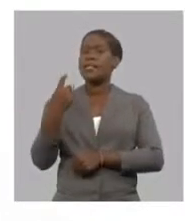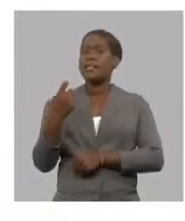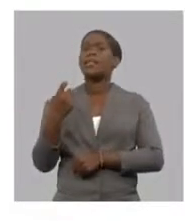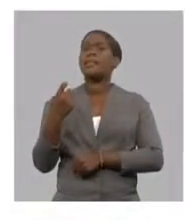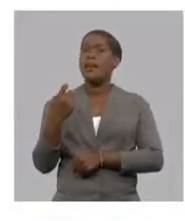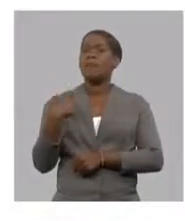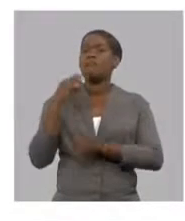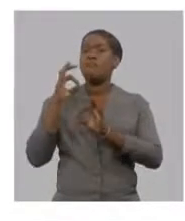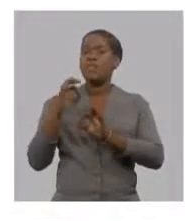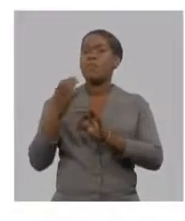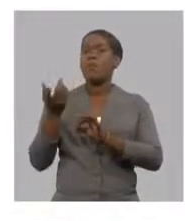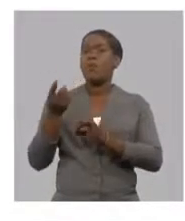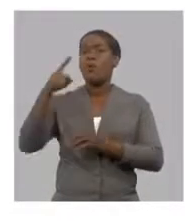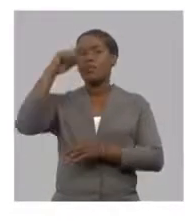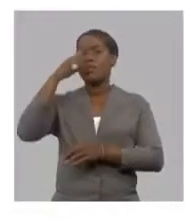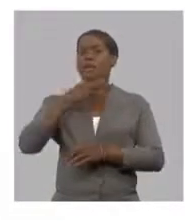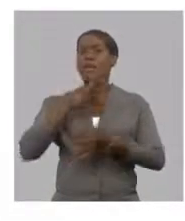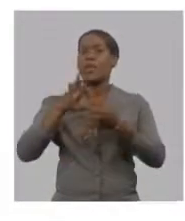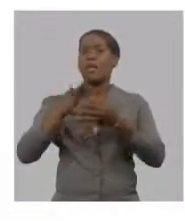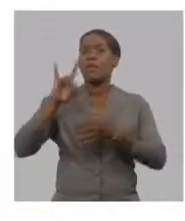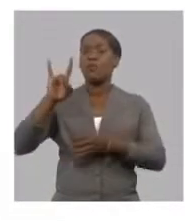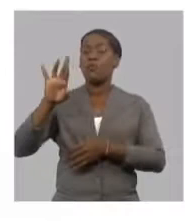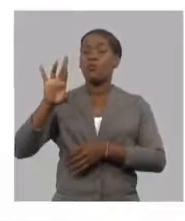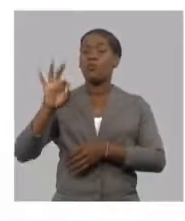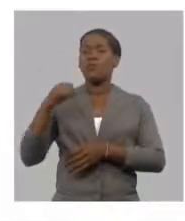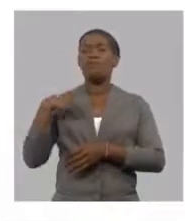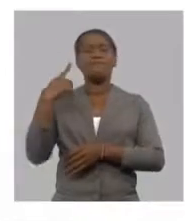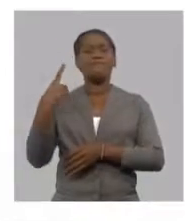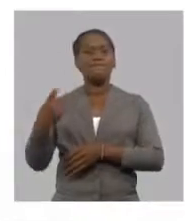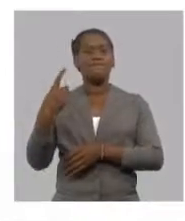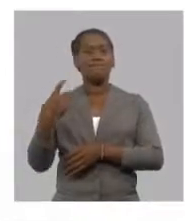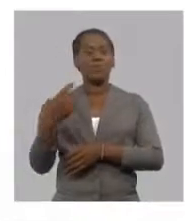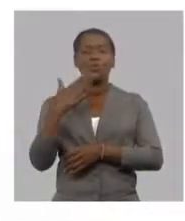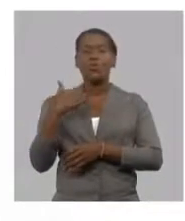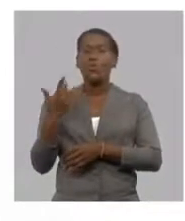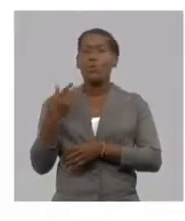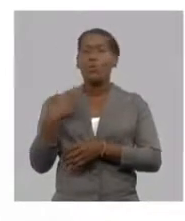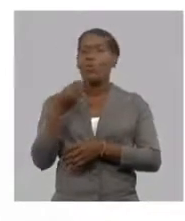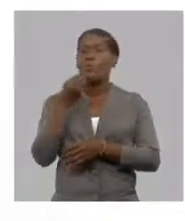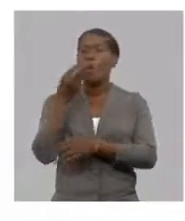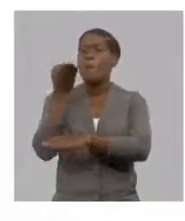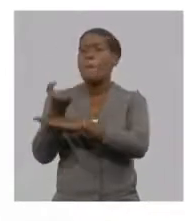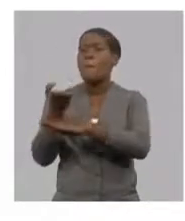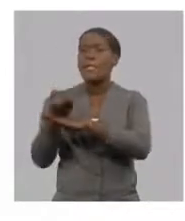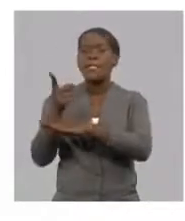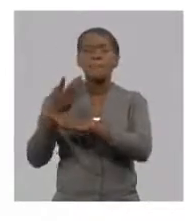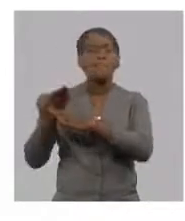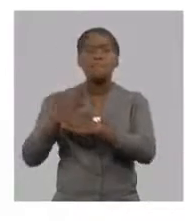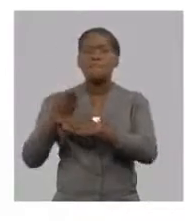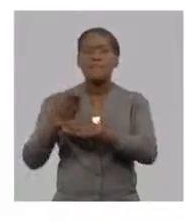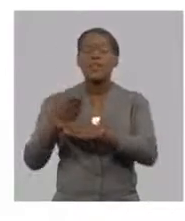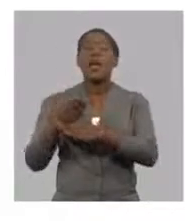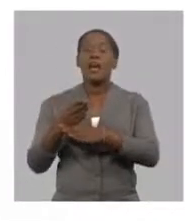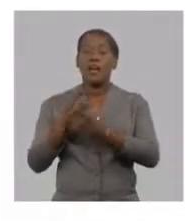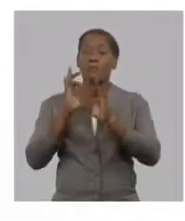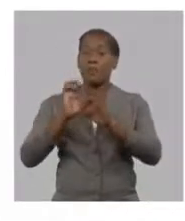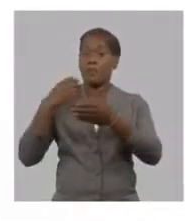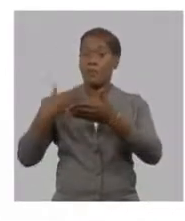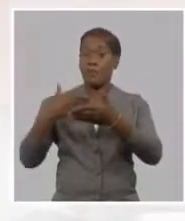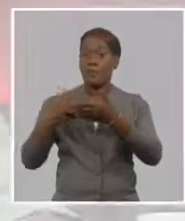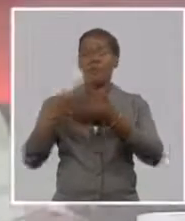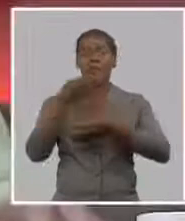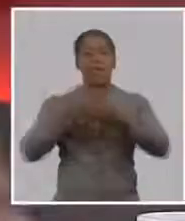asociados a las producciones agropecuarias en sentido general y también a esas condiciones que estamos viviendo hoy en el país